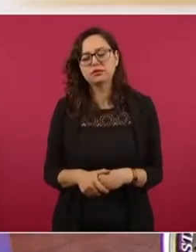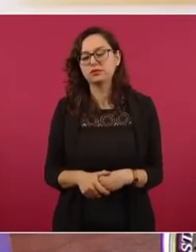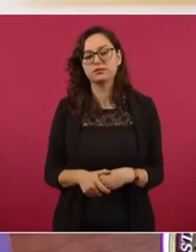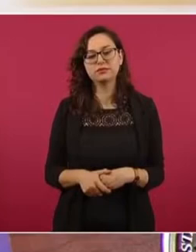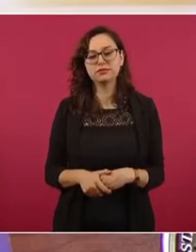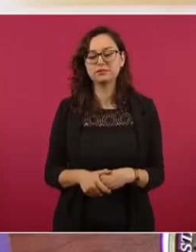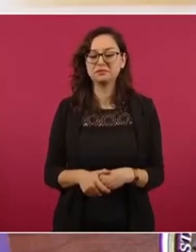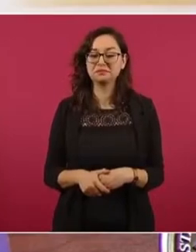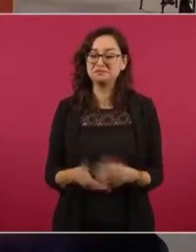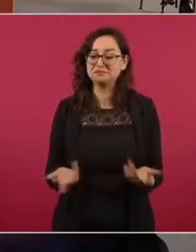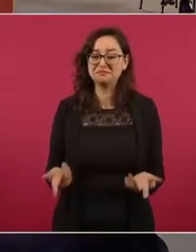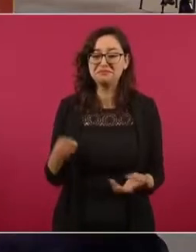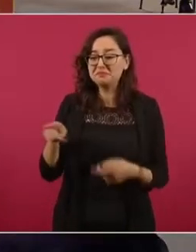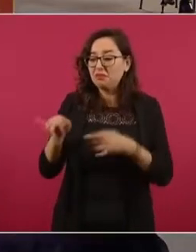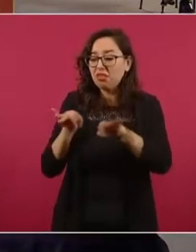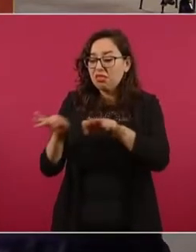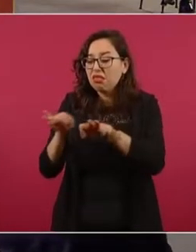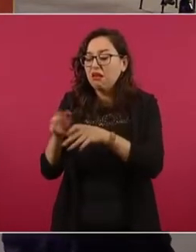Muy poco.